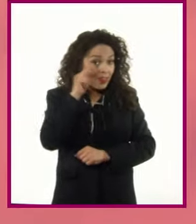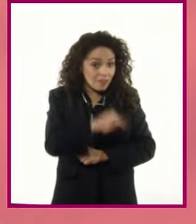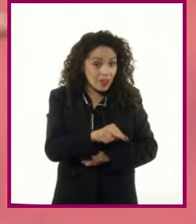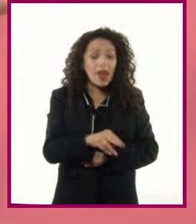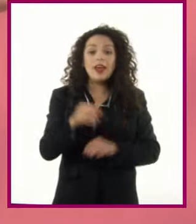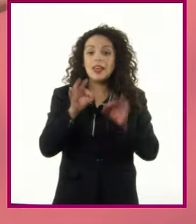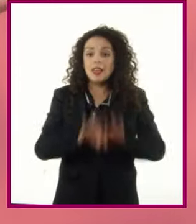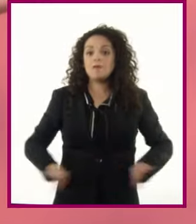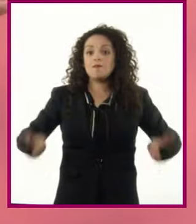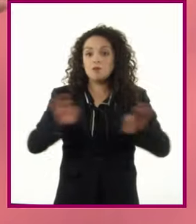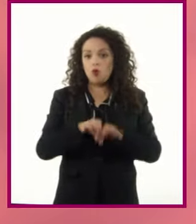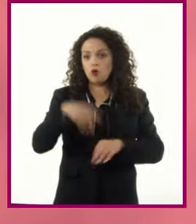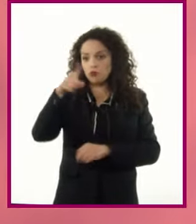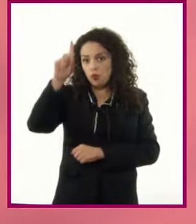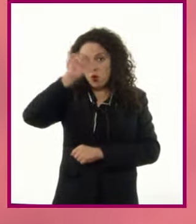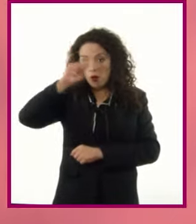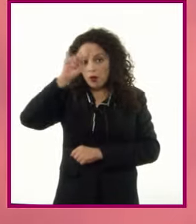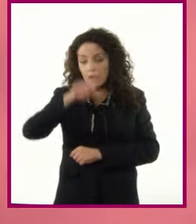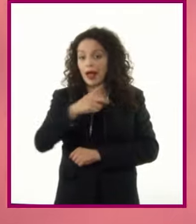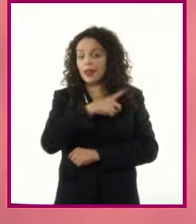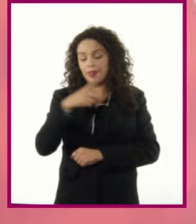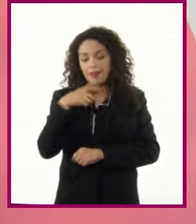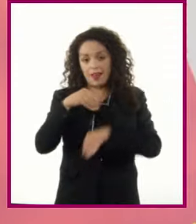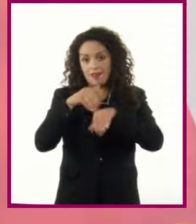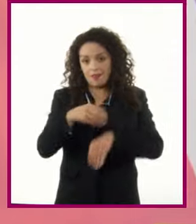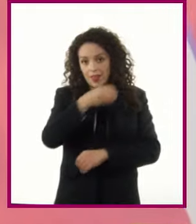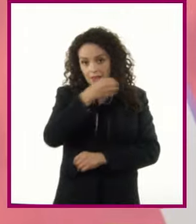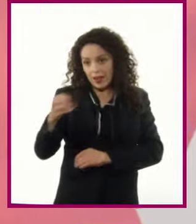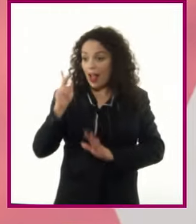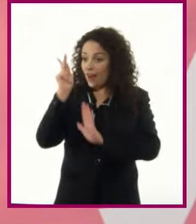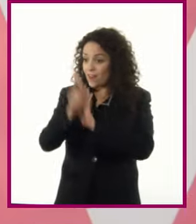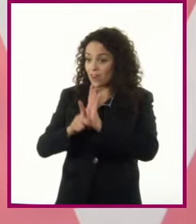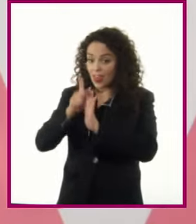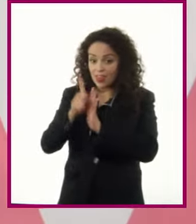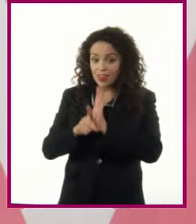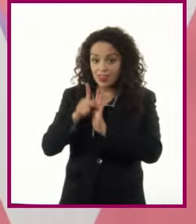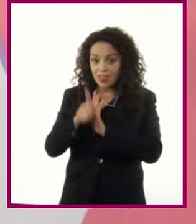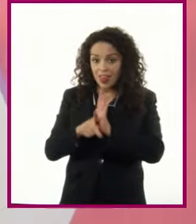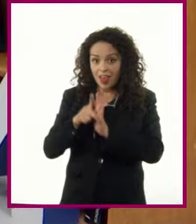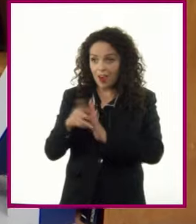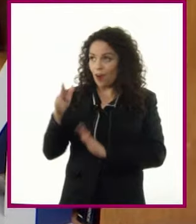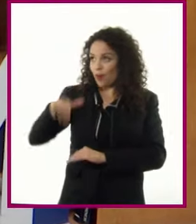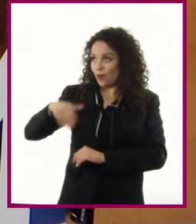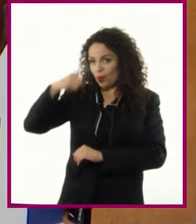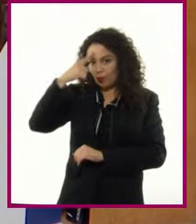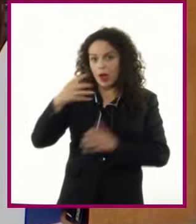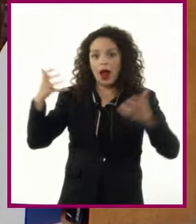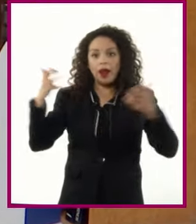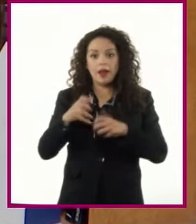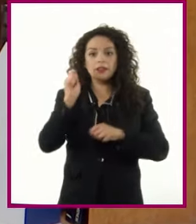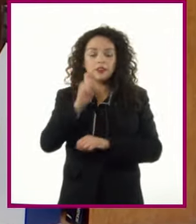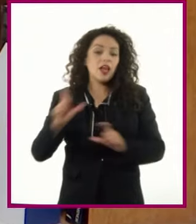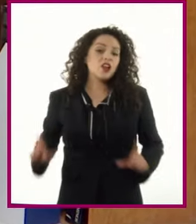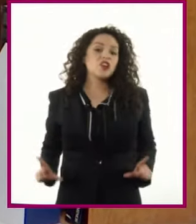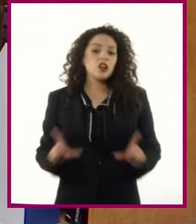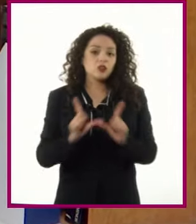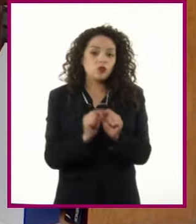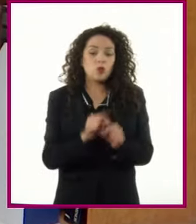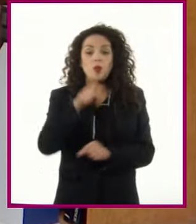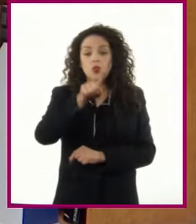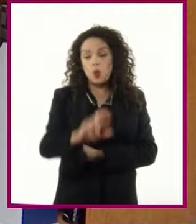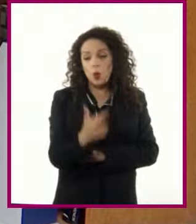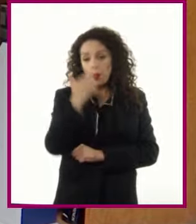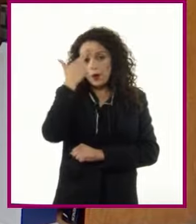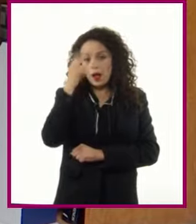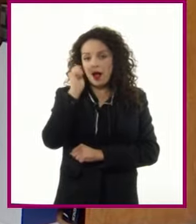recomendaciones que nos mencionó Daniela En el video para la elaboración de un resumen Recuerden que además de